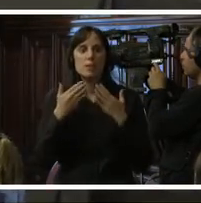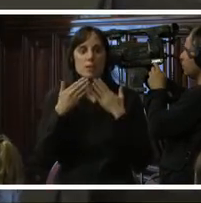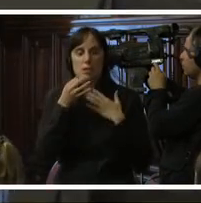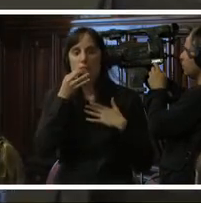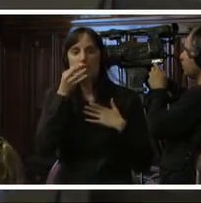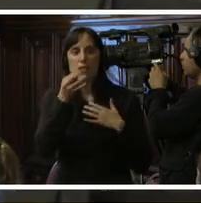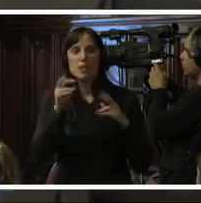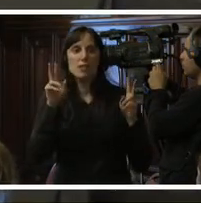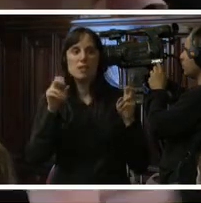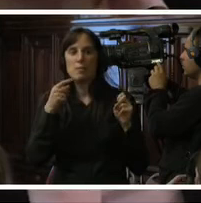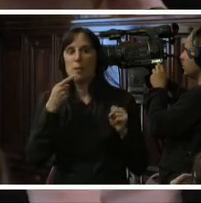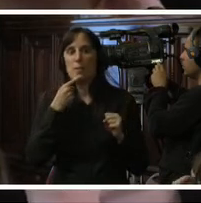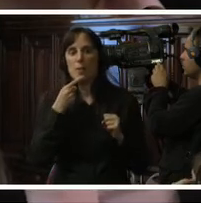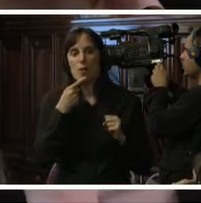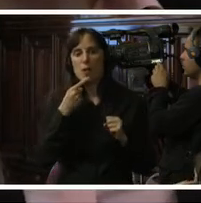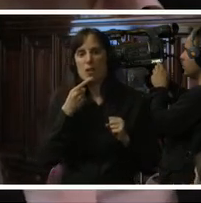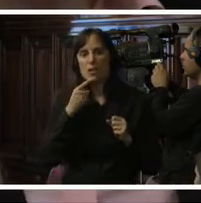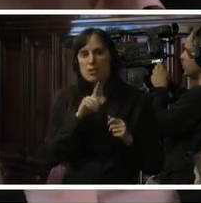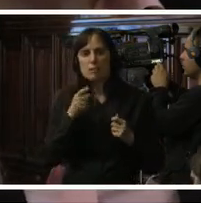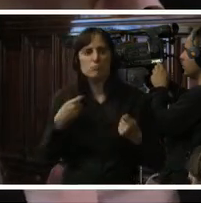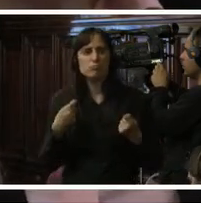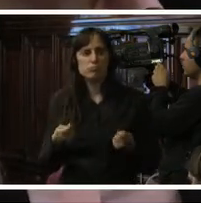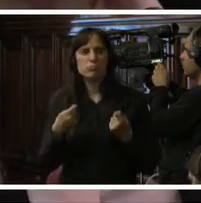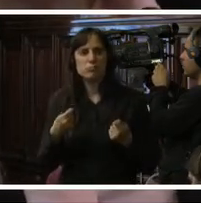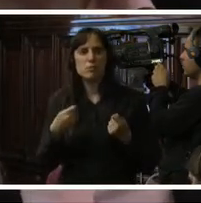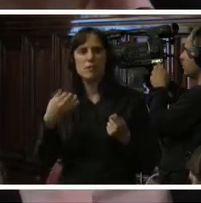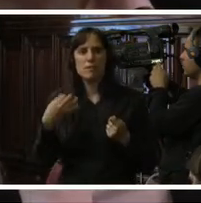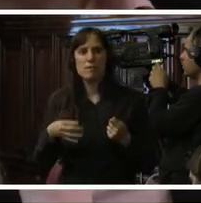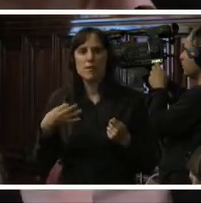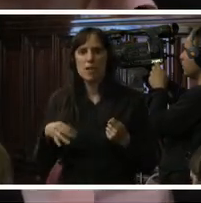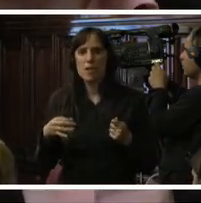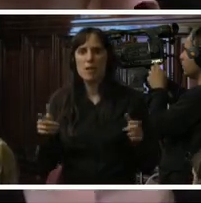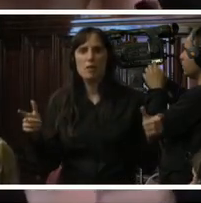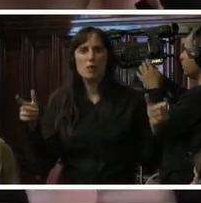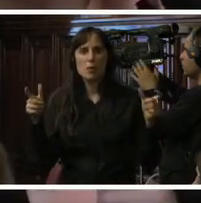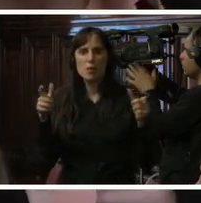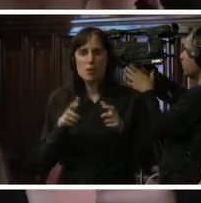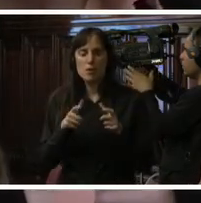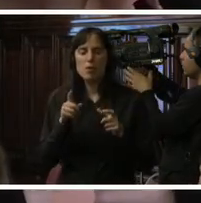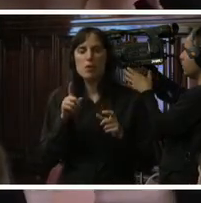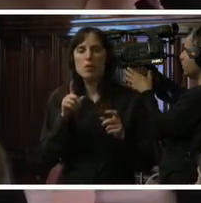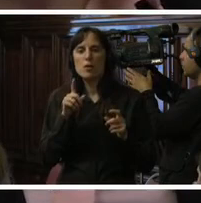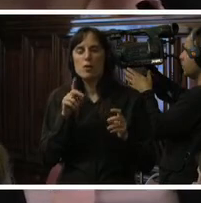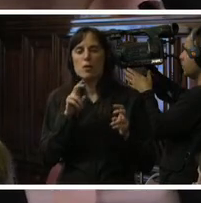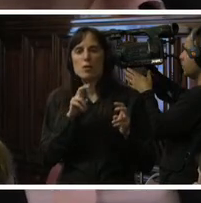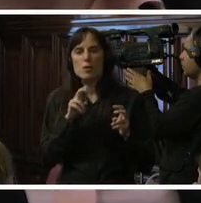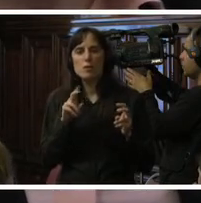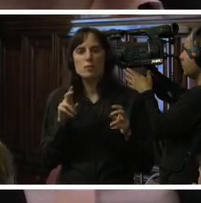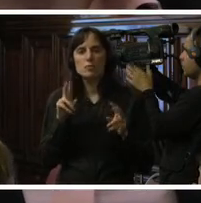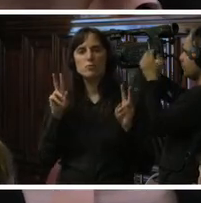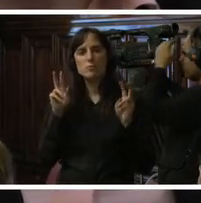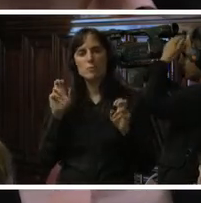económicas de austeridad y son cinco misiones que trataron de detectar violaciones a los derechos